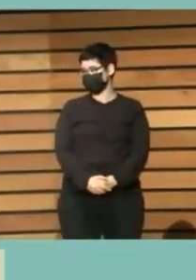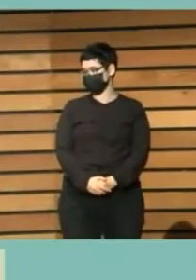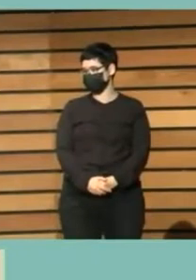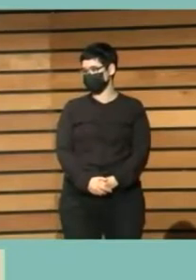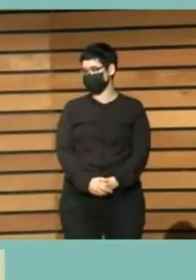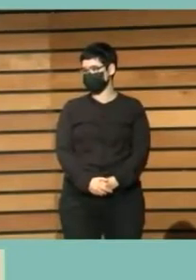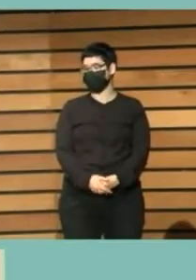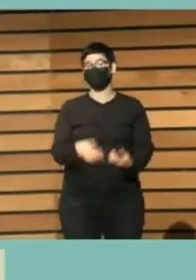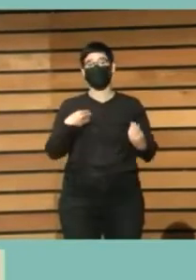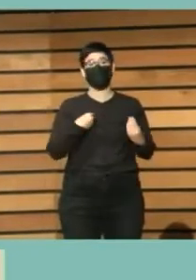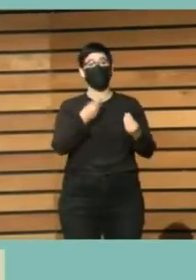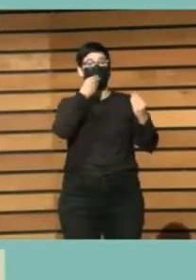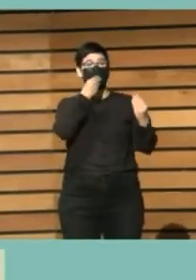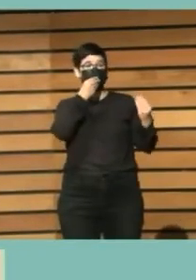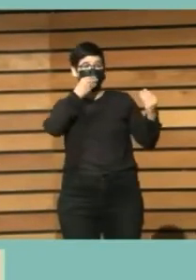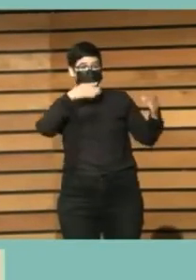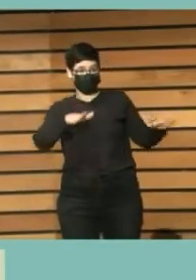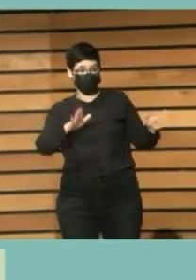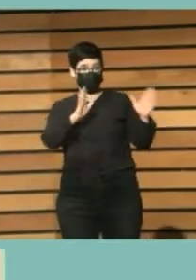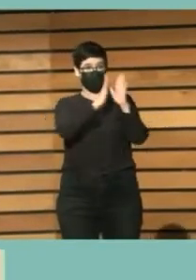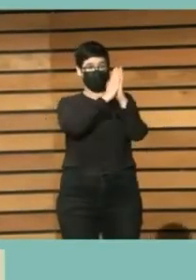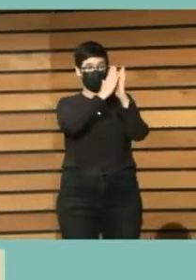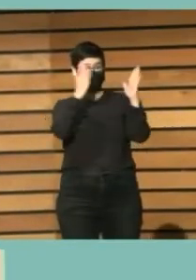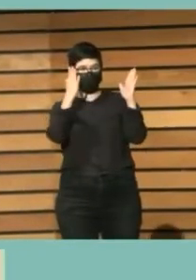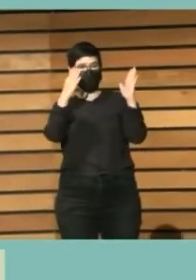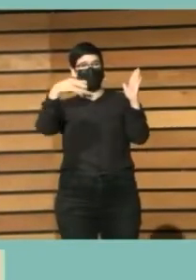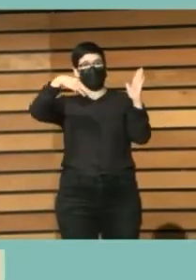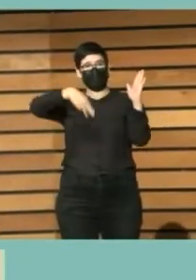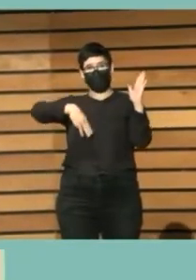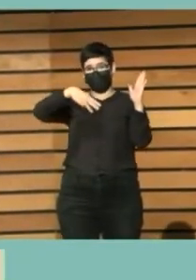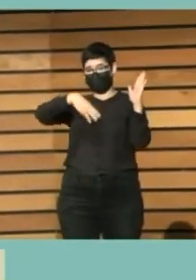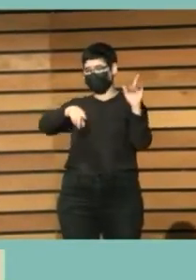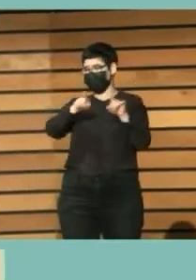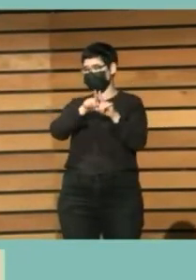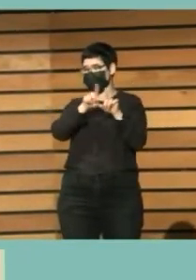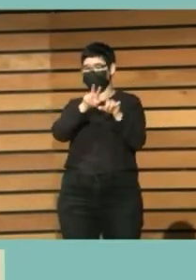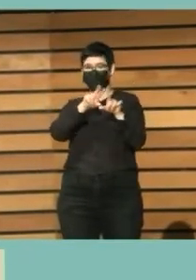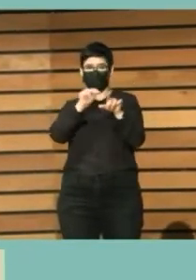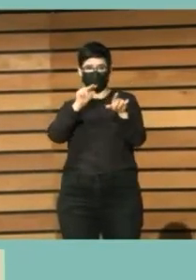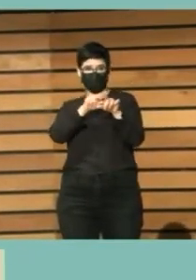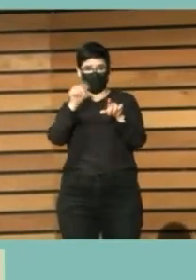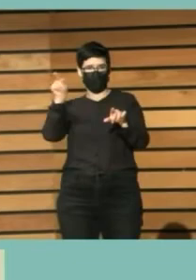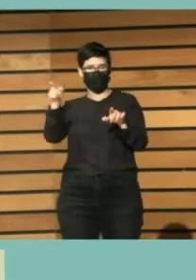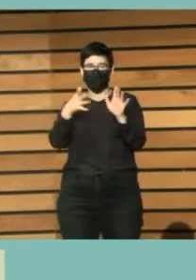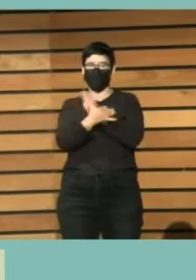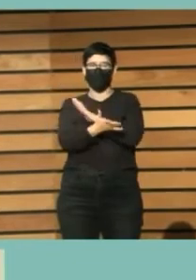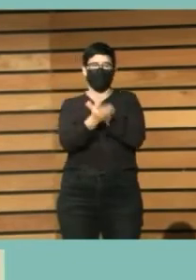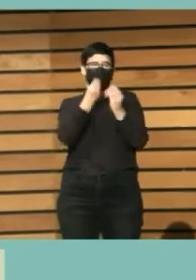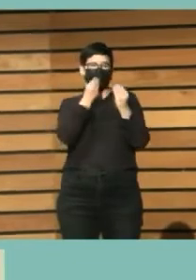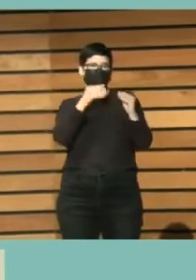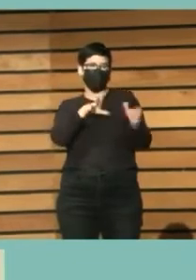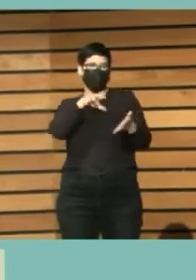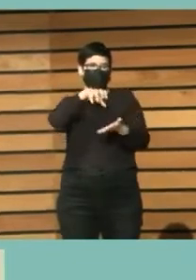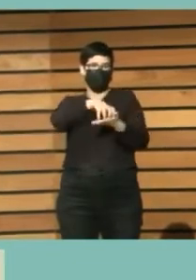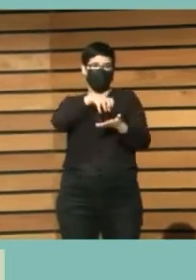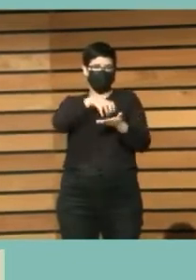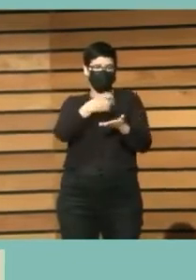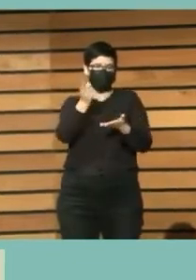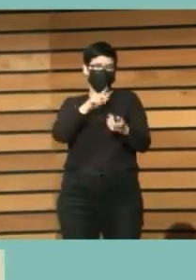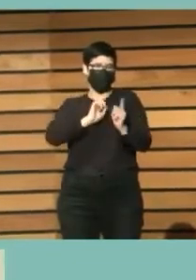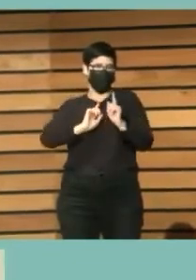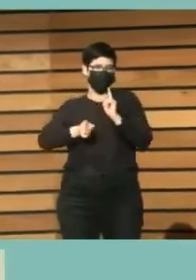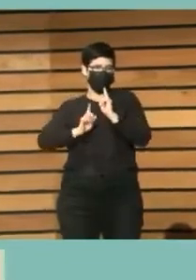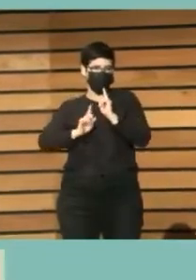La historia de la Mediateca es la historia del centro y también es una parte de la historia de Bilbao. Y por eso